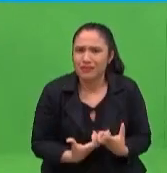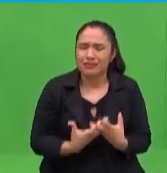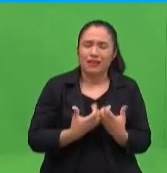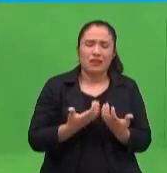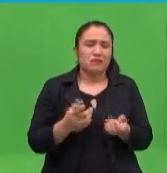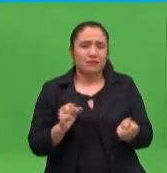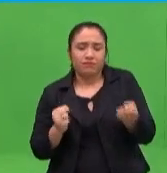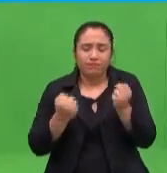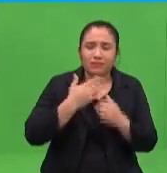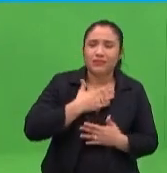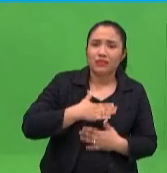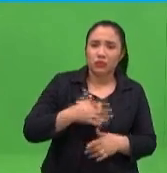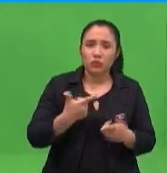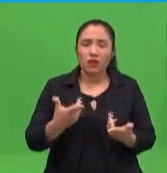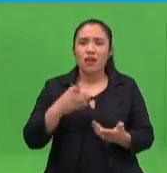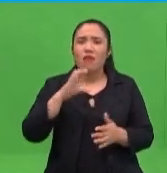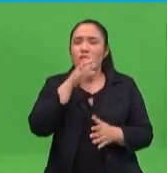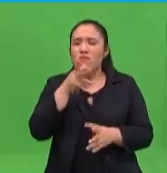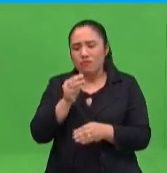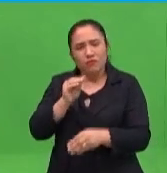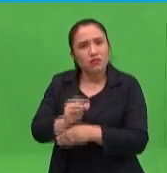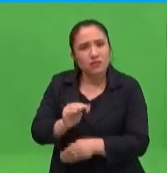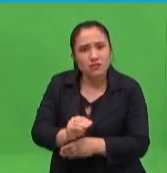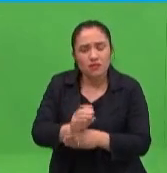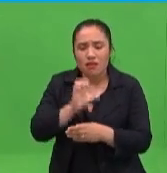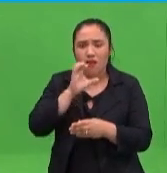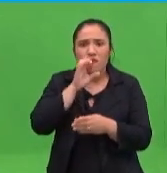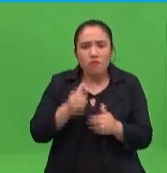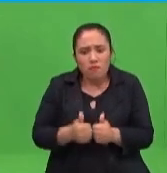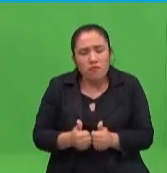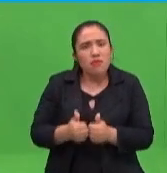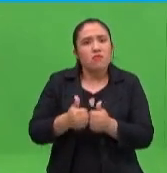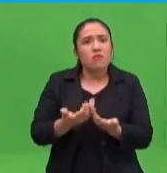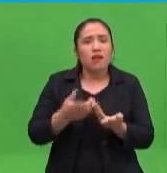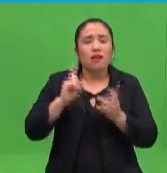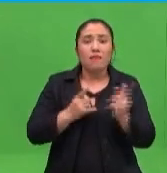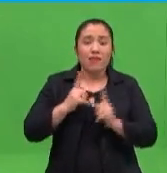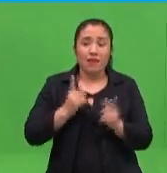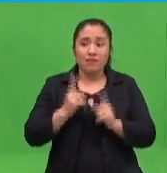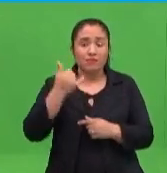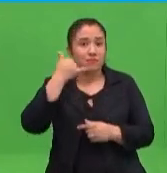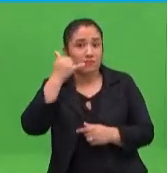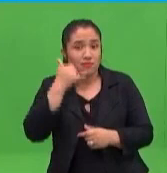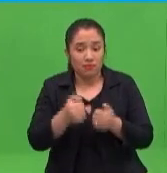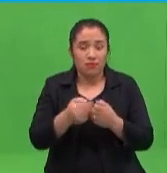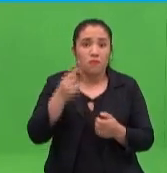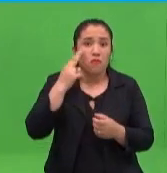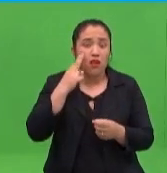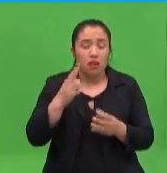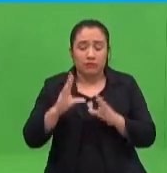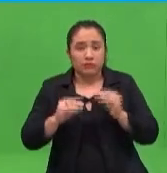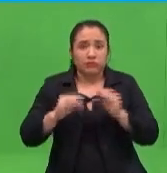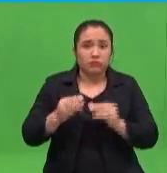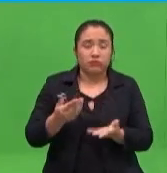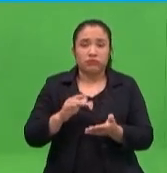no saben cómo dar la clase? ¿Cómo linkeamos? A veces el teléfono no funciona. O algo generalmente